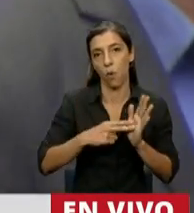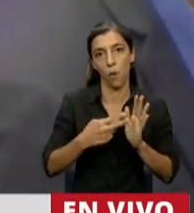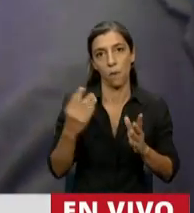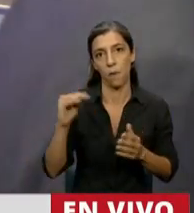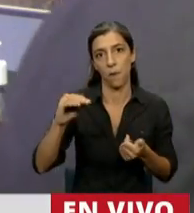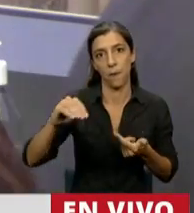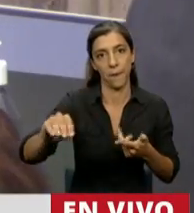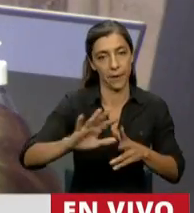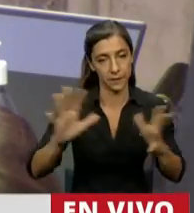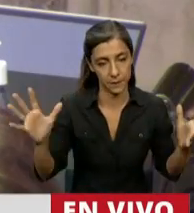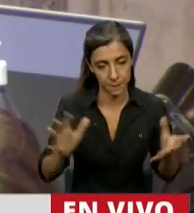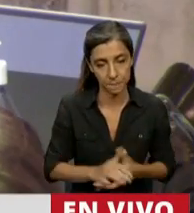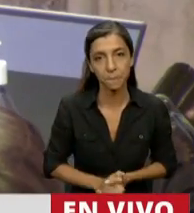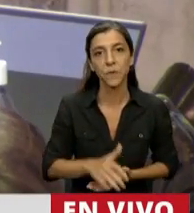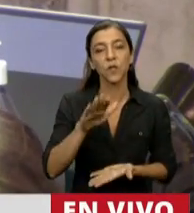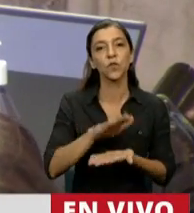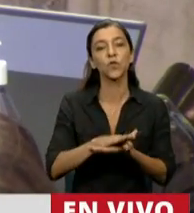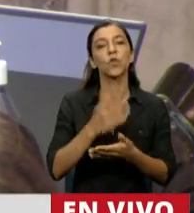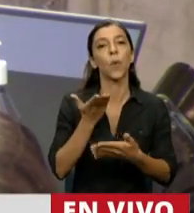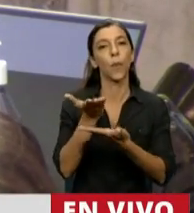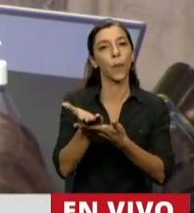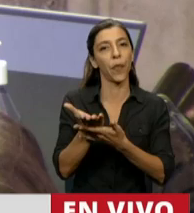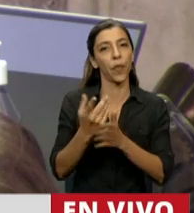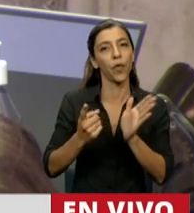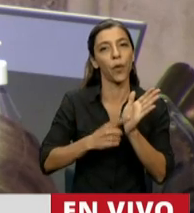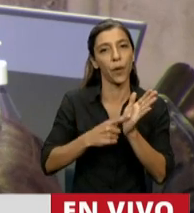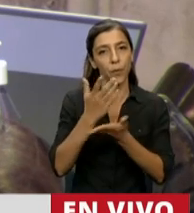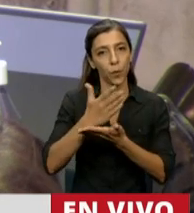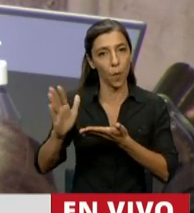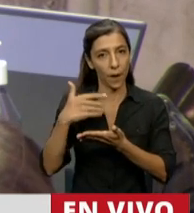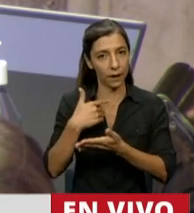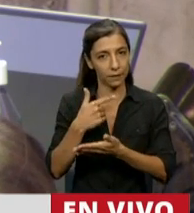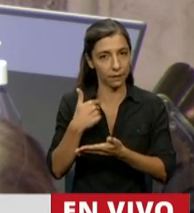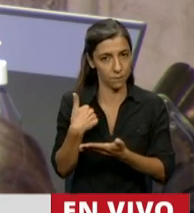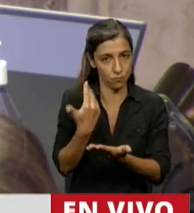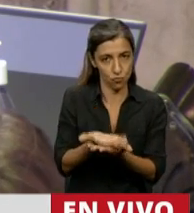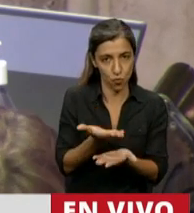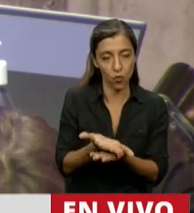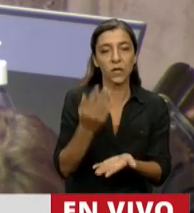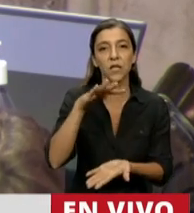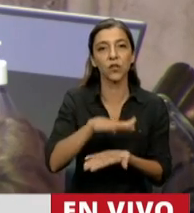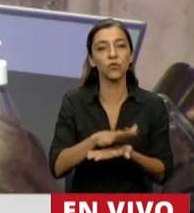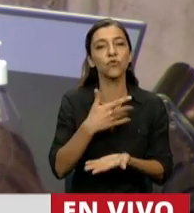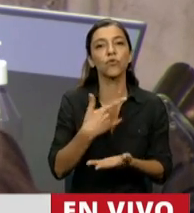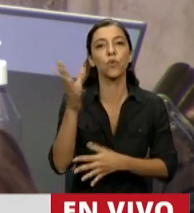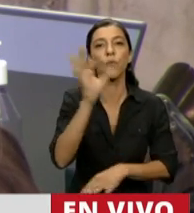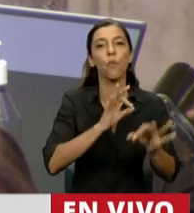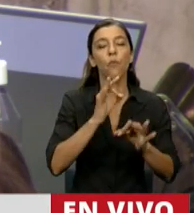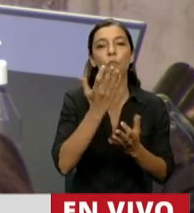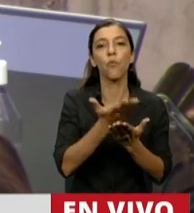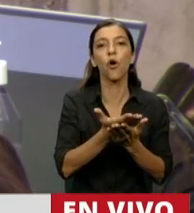a fin de pedir al apartamento del reglamento, es para tratar el proyecto de ley que propone modificar el Código Penal para